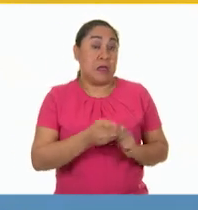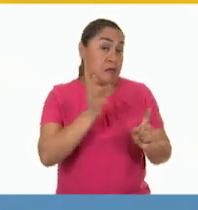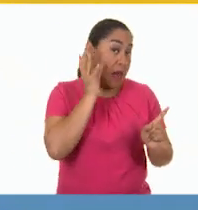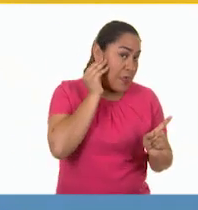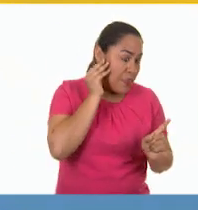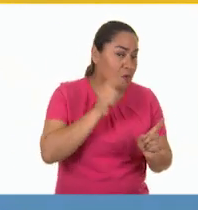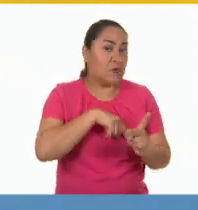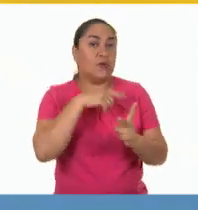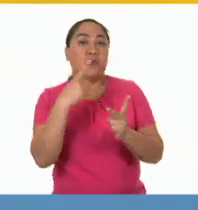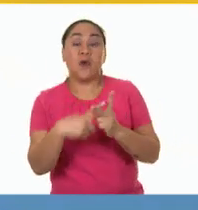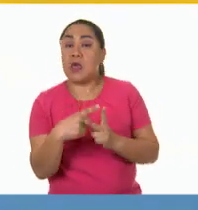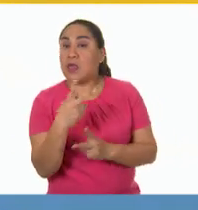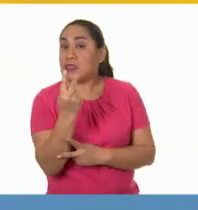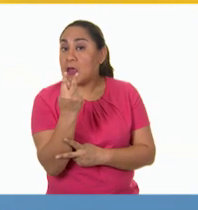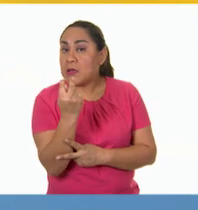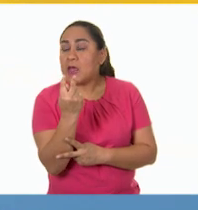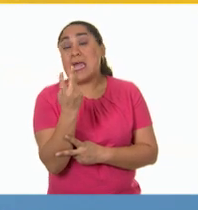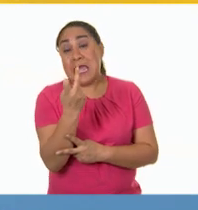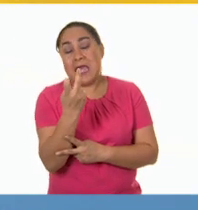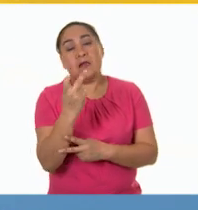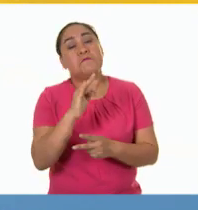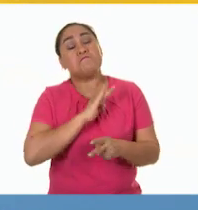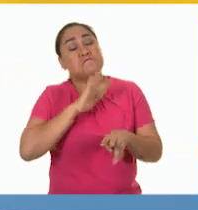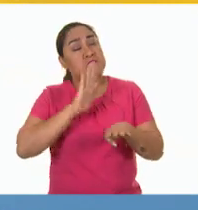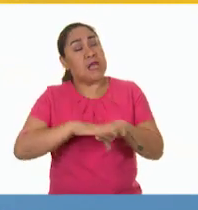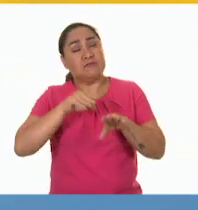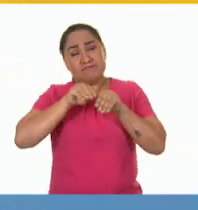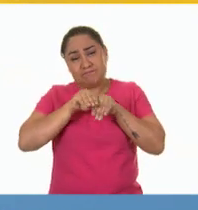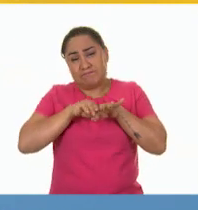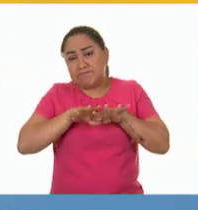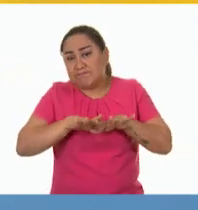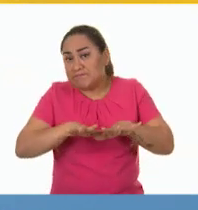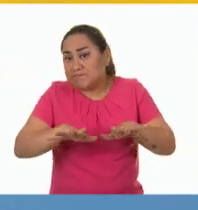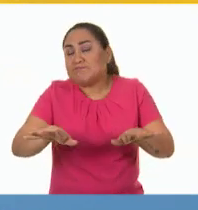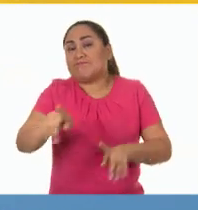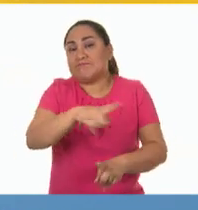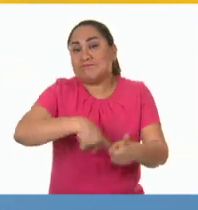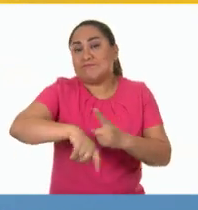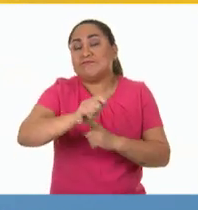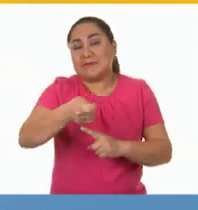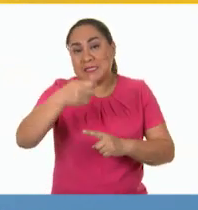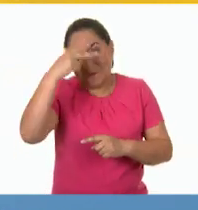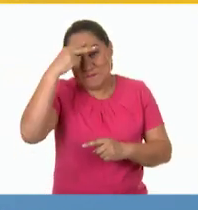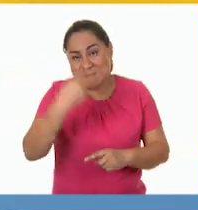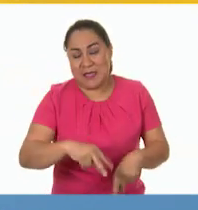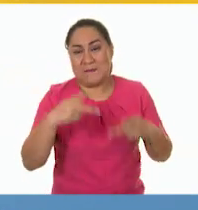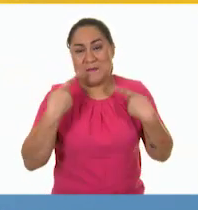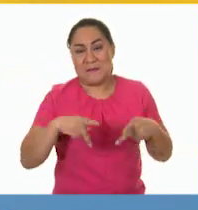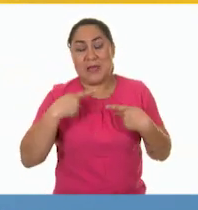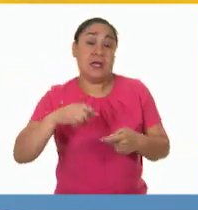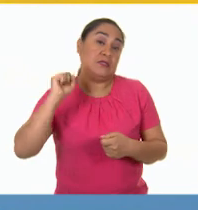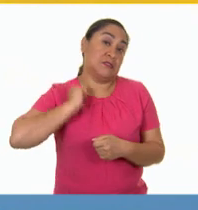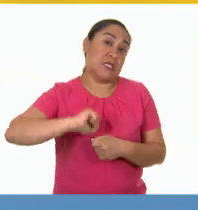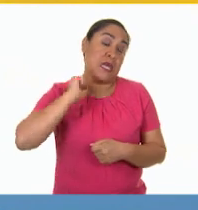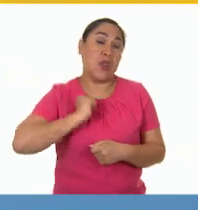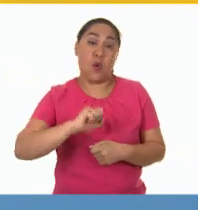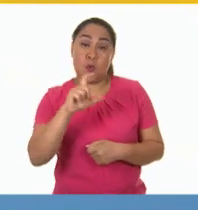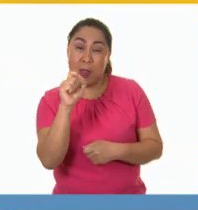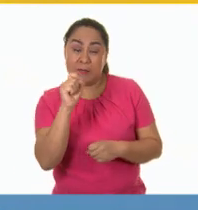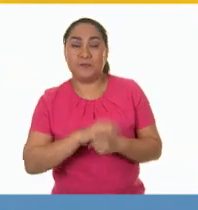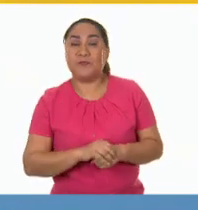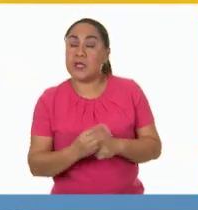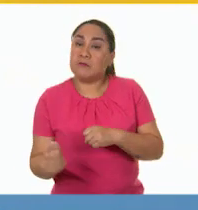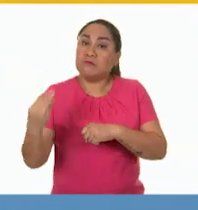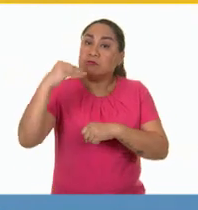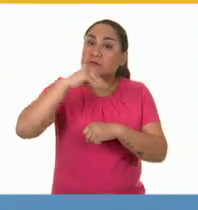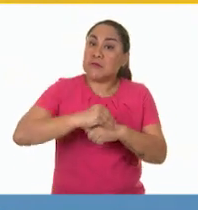televisión fue el medio masivo de comunicación que mayor impacto tuvo en la sociedad mexicana del siglo XX, pues con su llegada no solamente